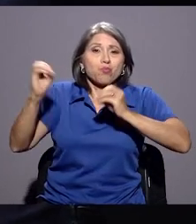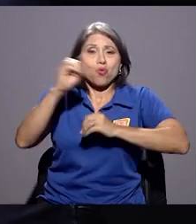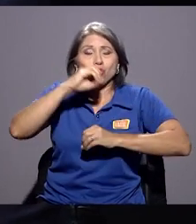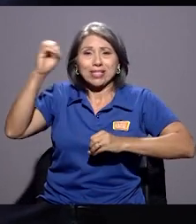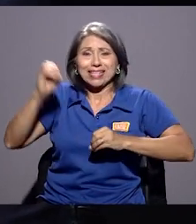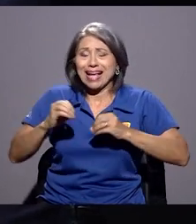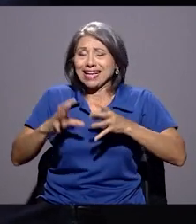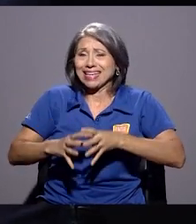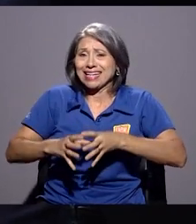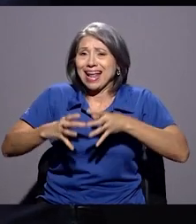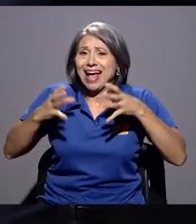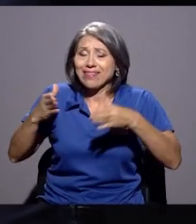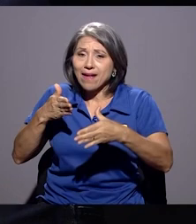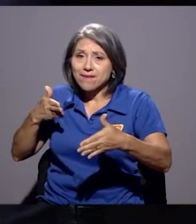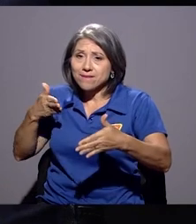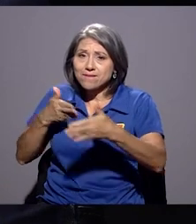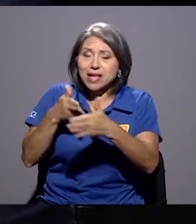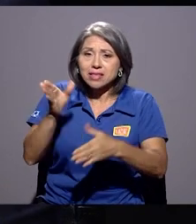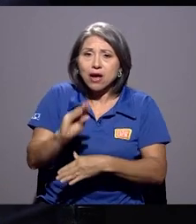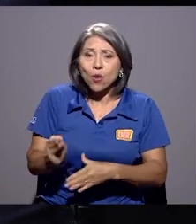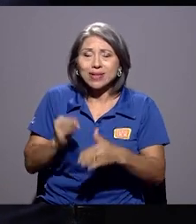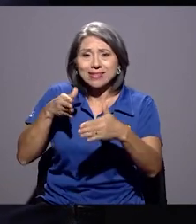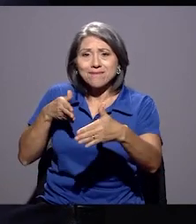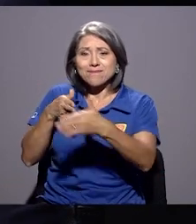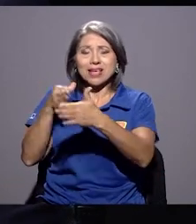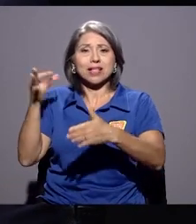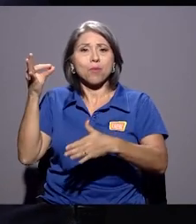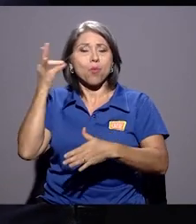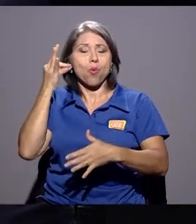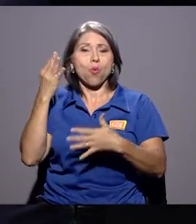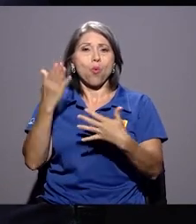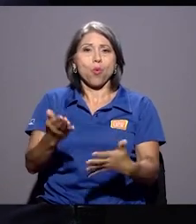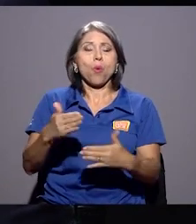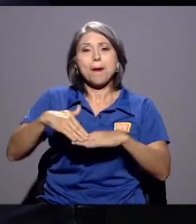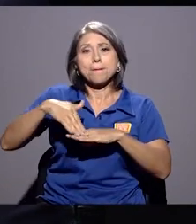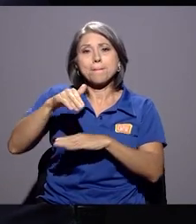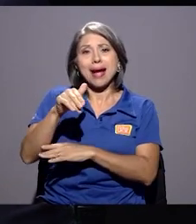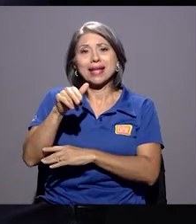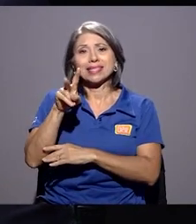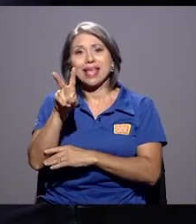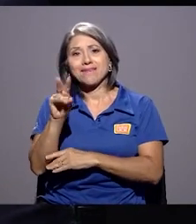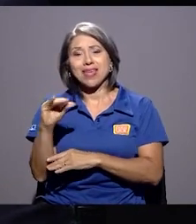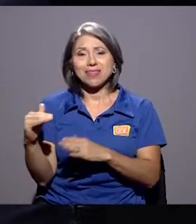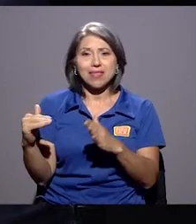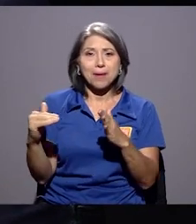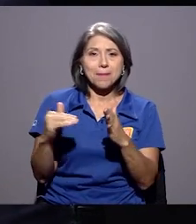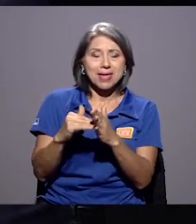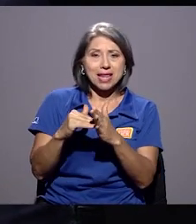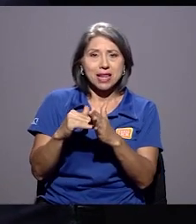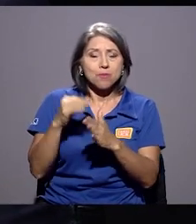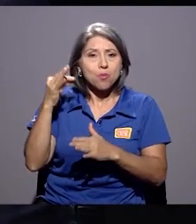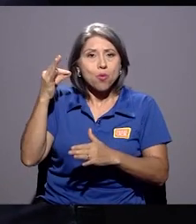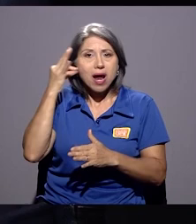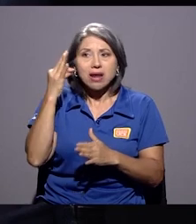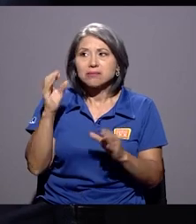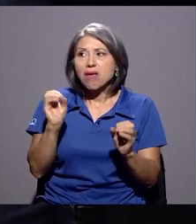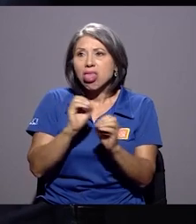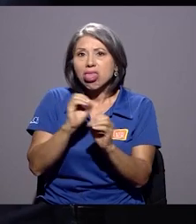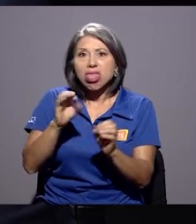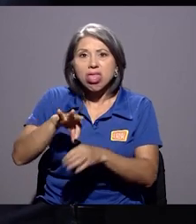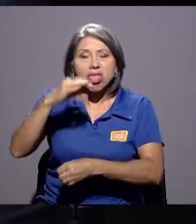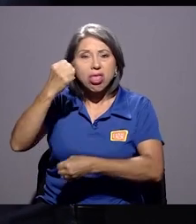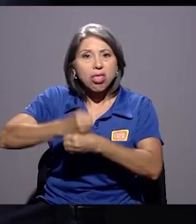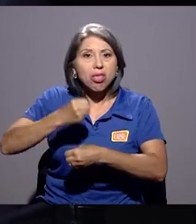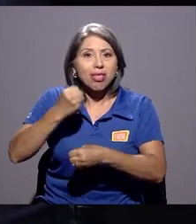jóvenes y afecta a las mujeres de manera muy directa. Más de 20 mil nuevas mujeres están desempleadas, eso es